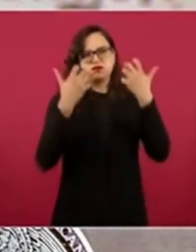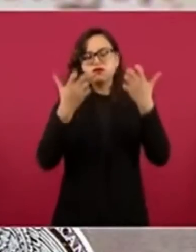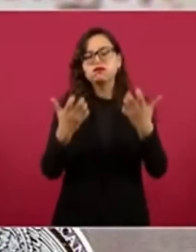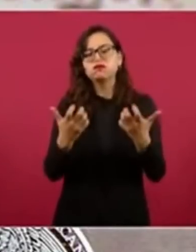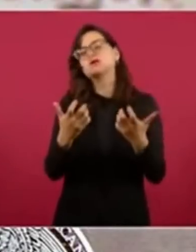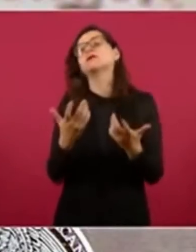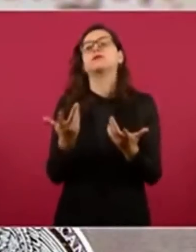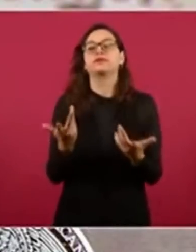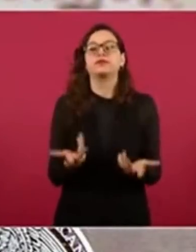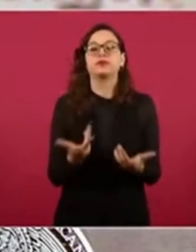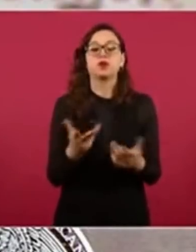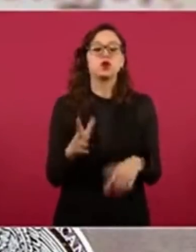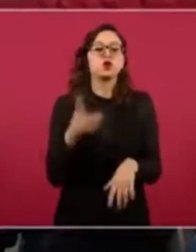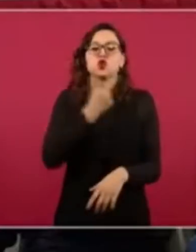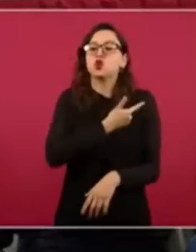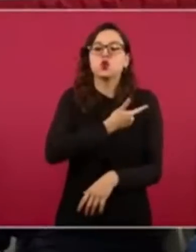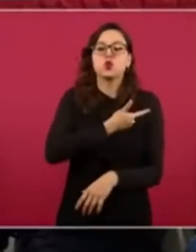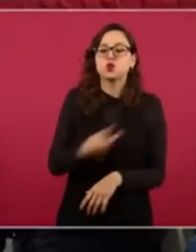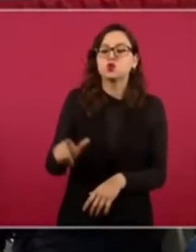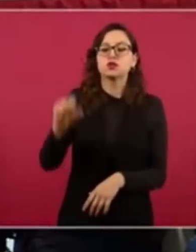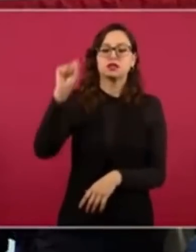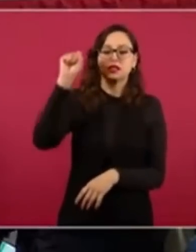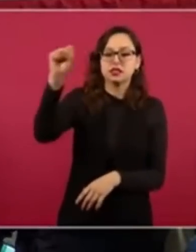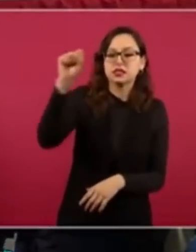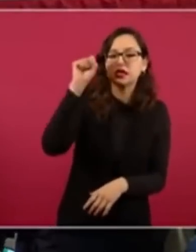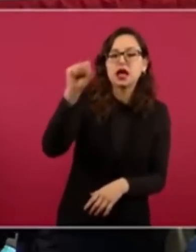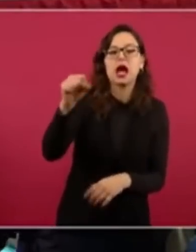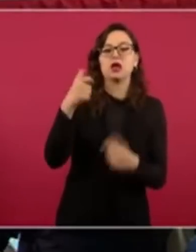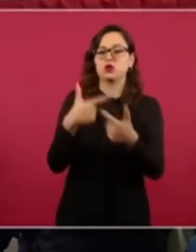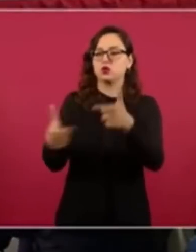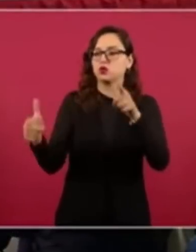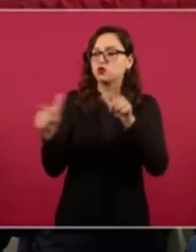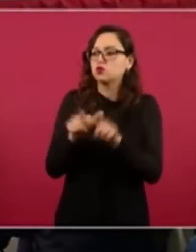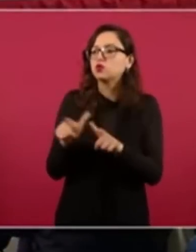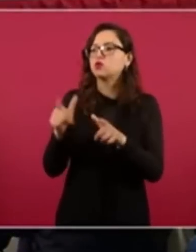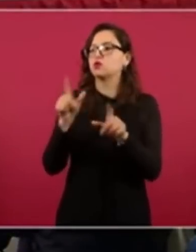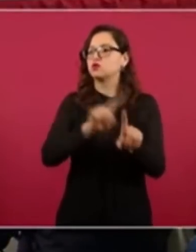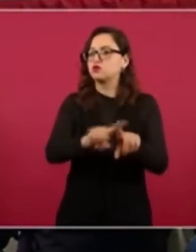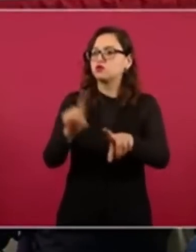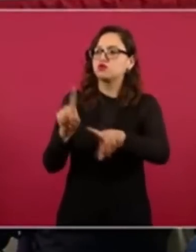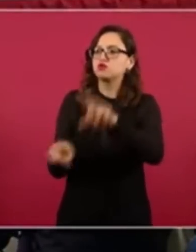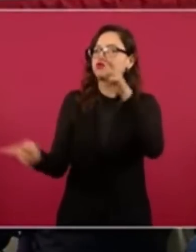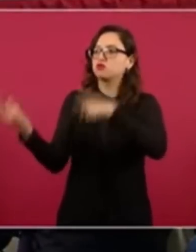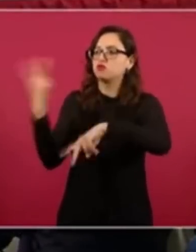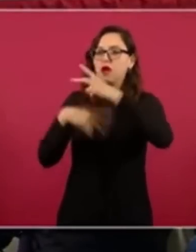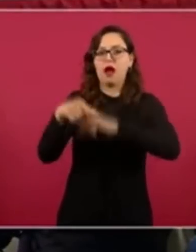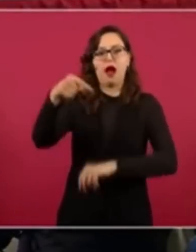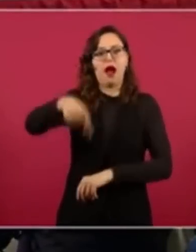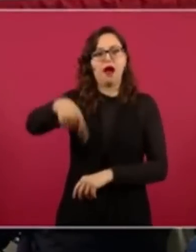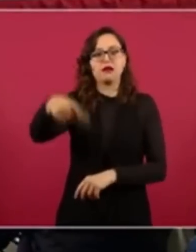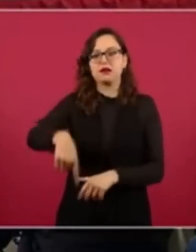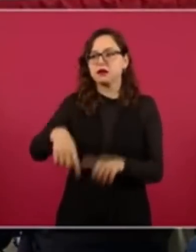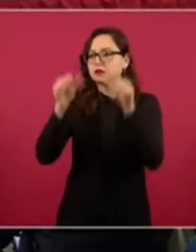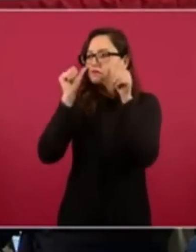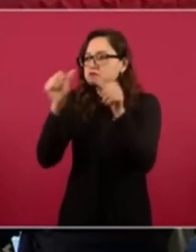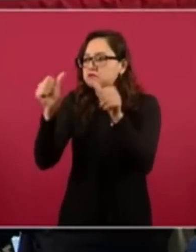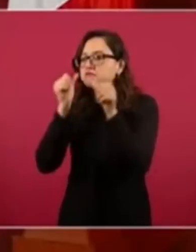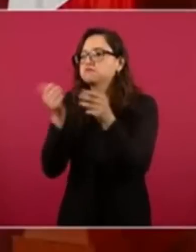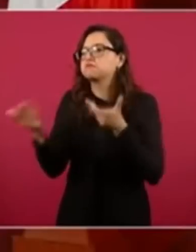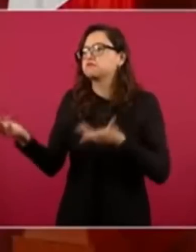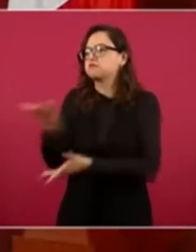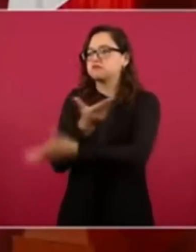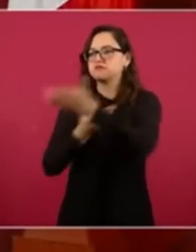vengan a Palacio Nacional y sean atendidos por sus demandas. Como nunca antes había